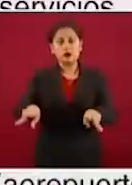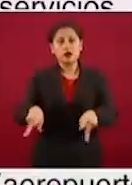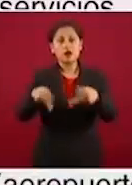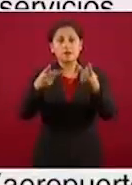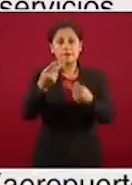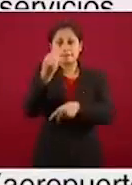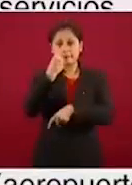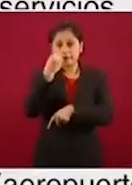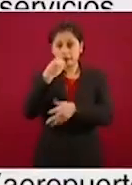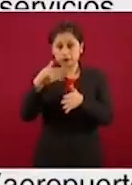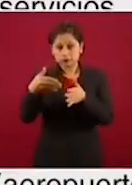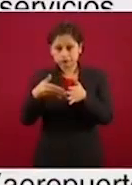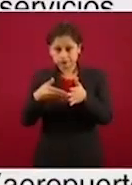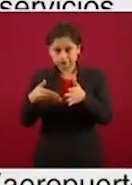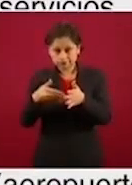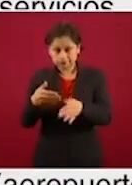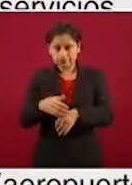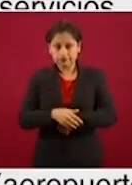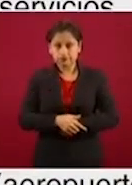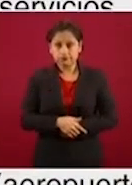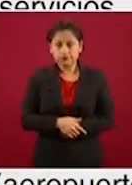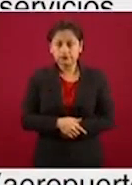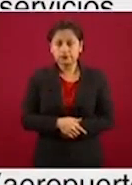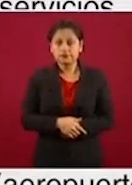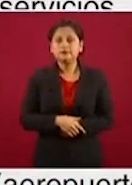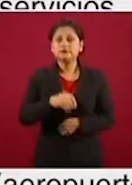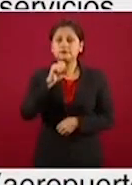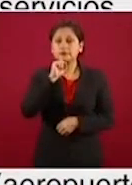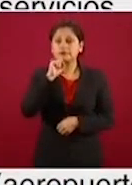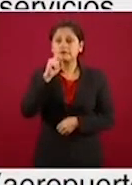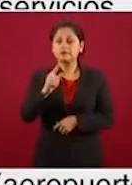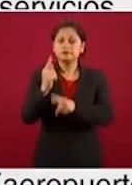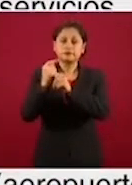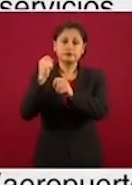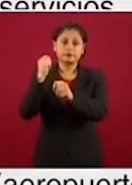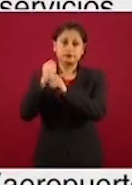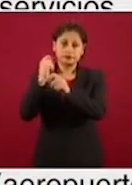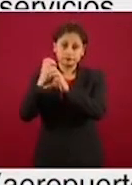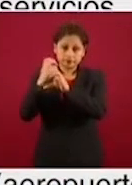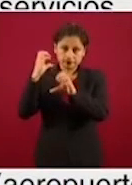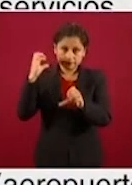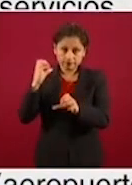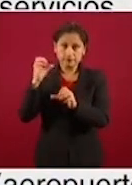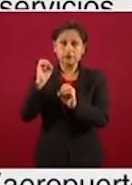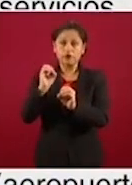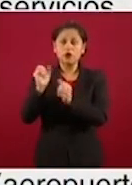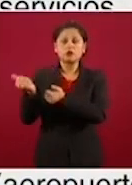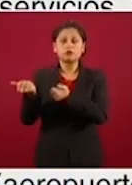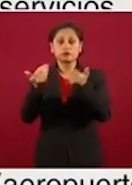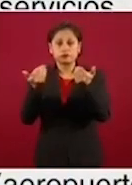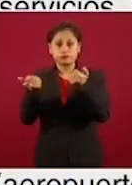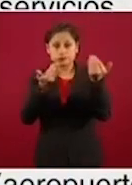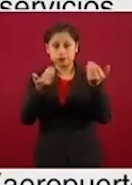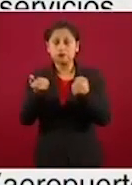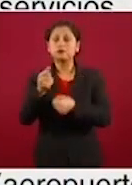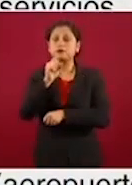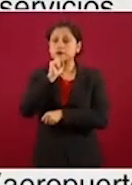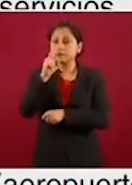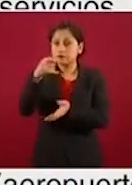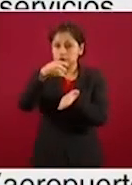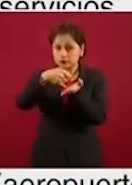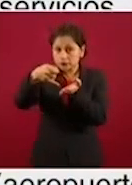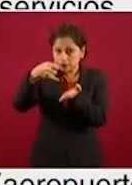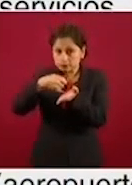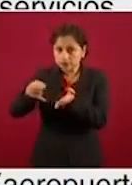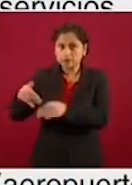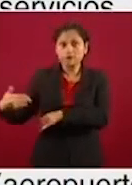preparados, servicios de transporte de pasajeros y carga, producción agrícola, pesquera